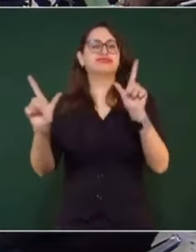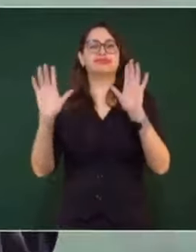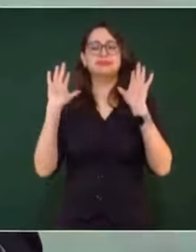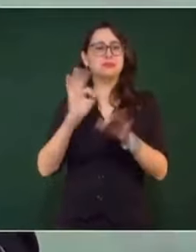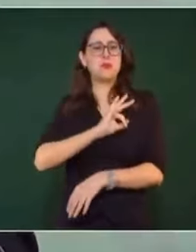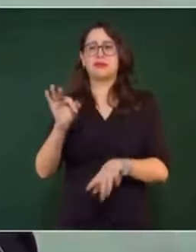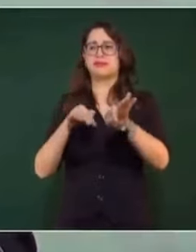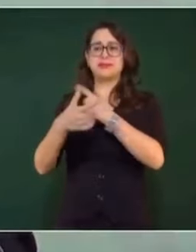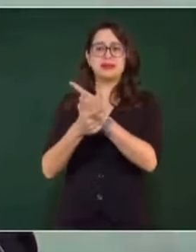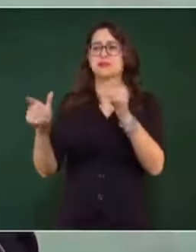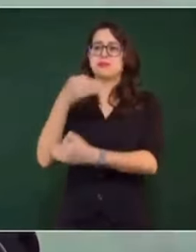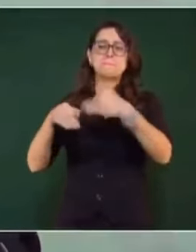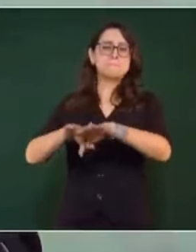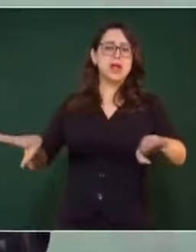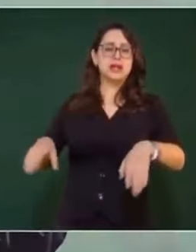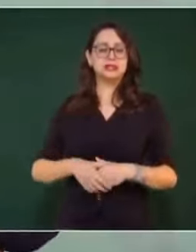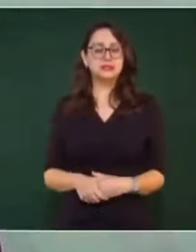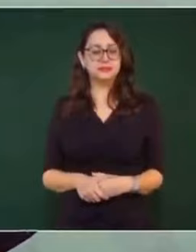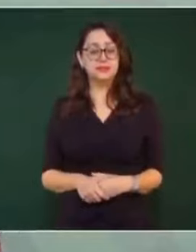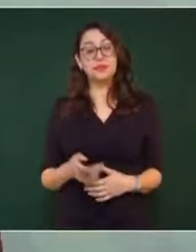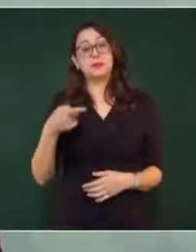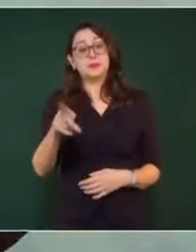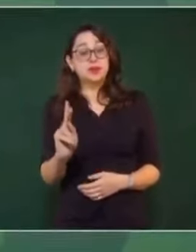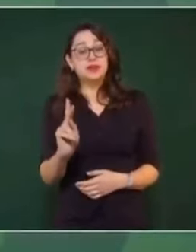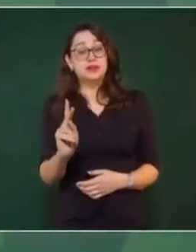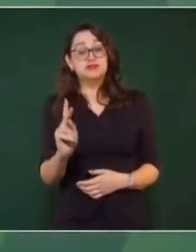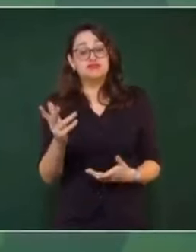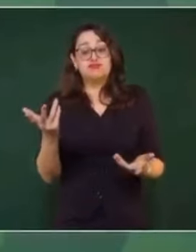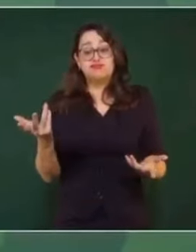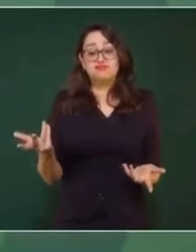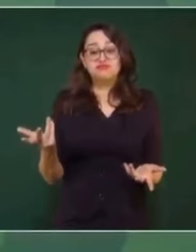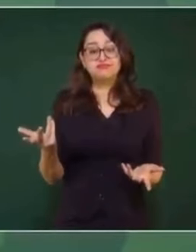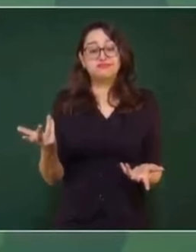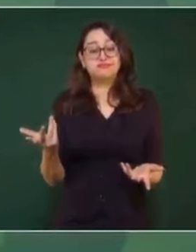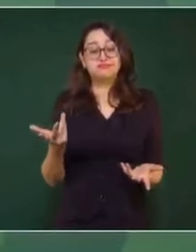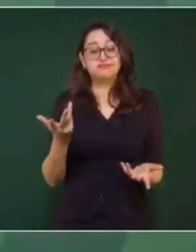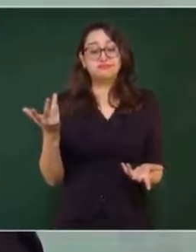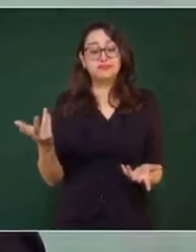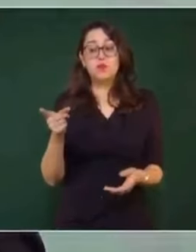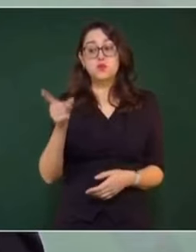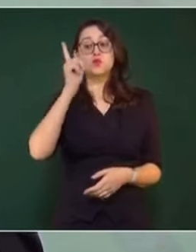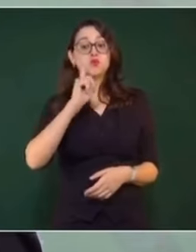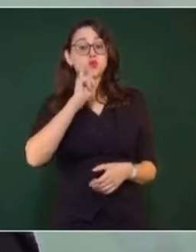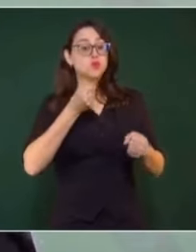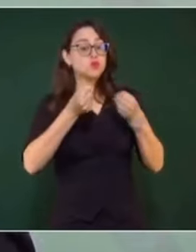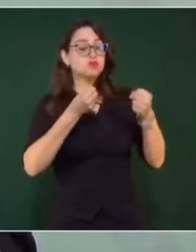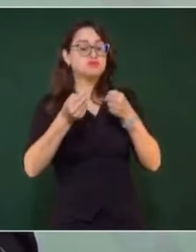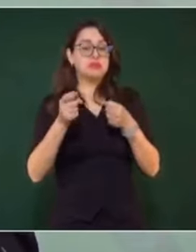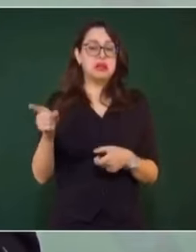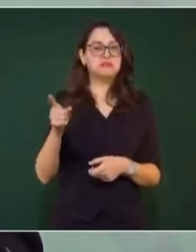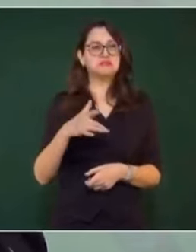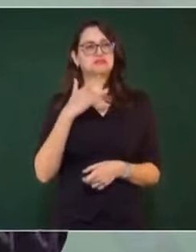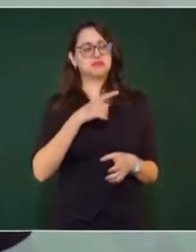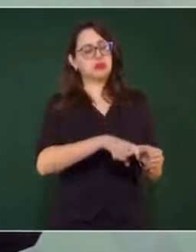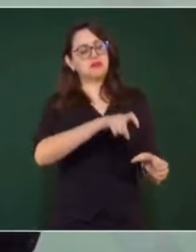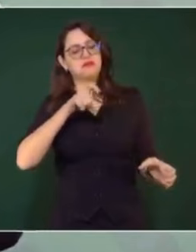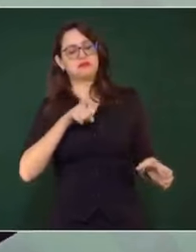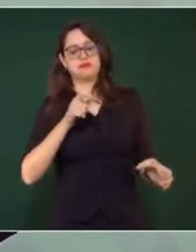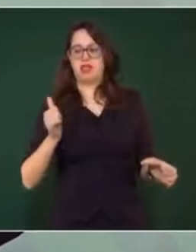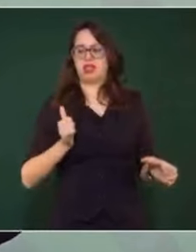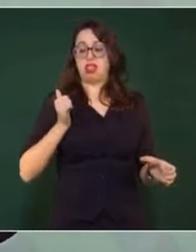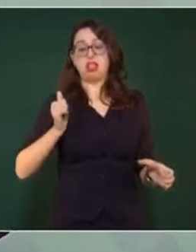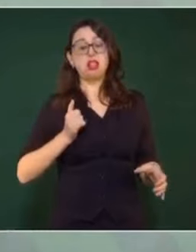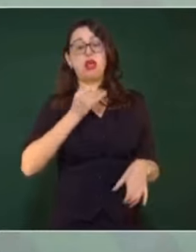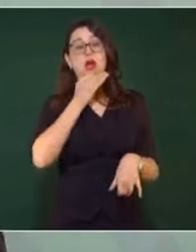a todos. Nada más que la periodista, no sé si de buena o mala fe, pone eso